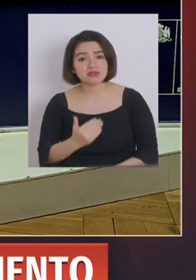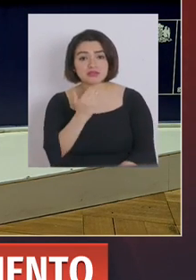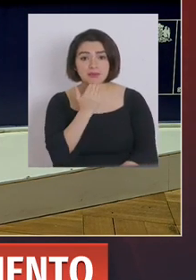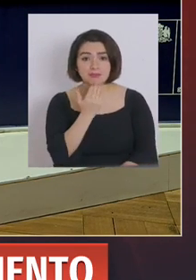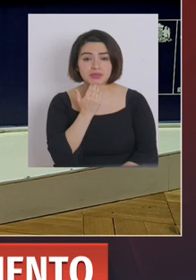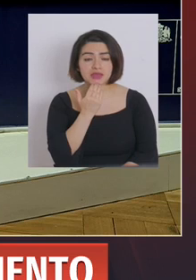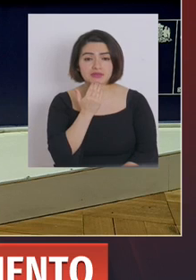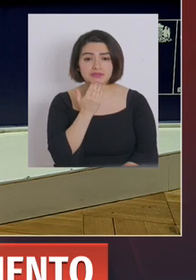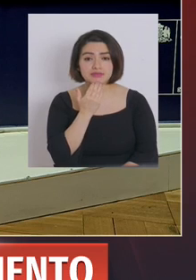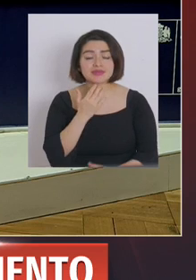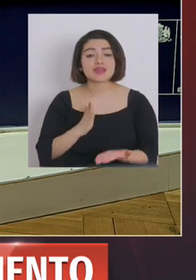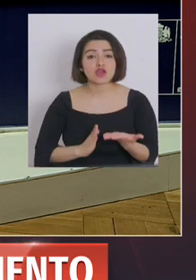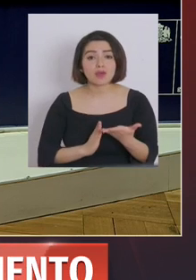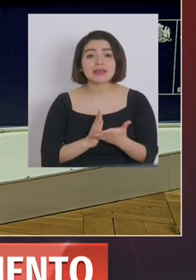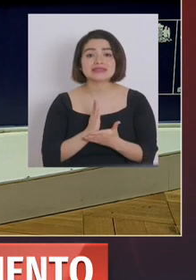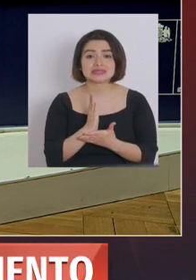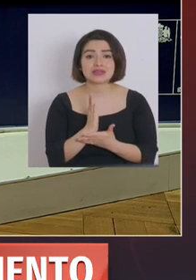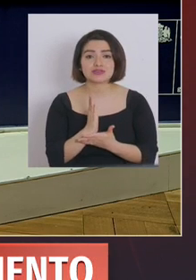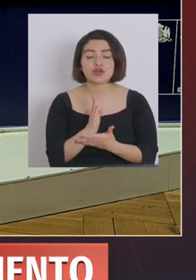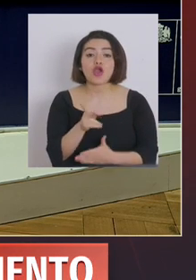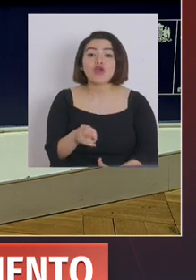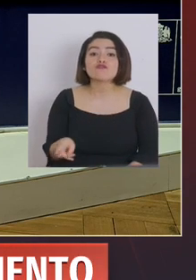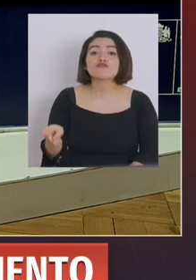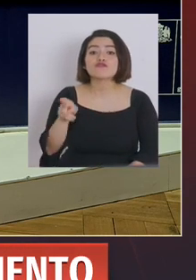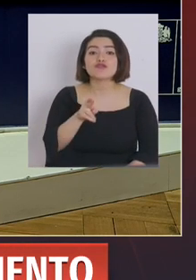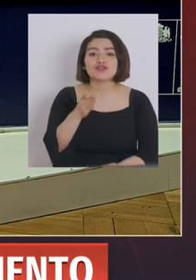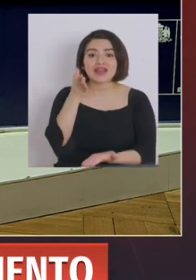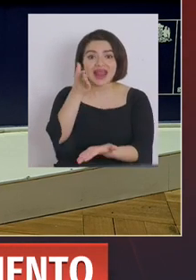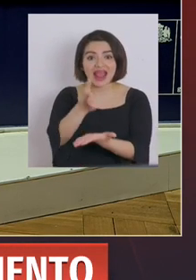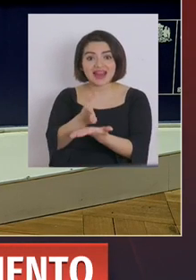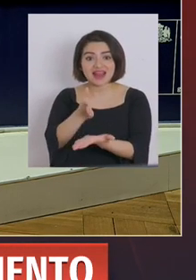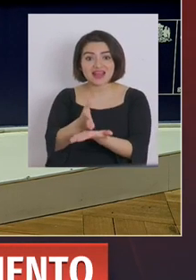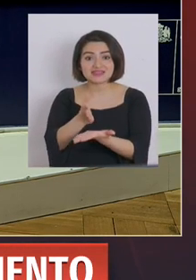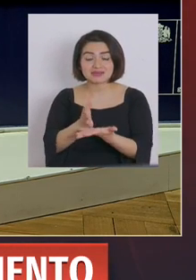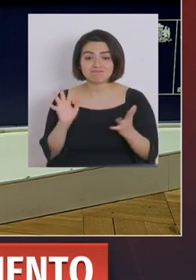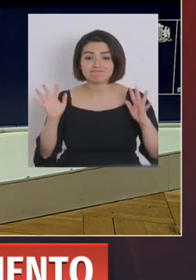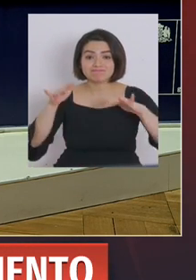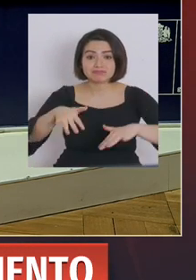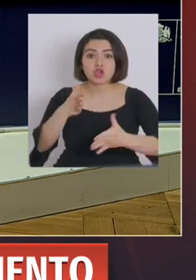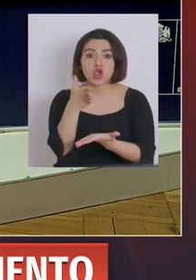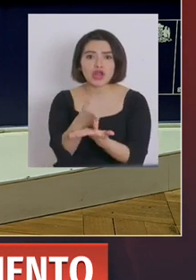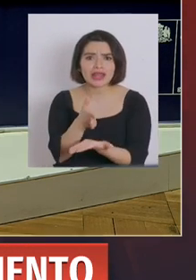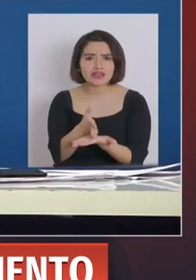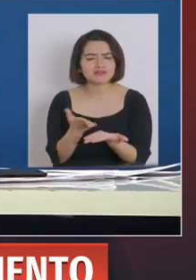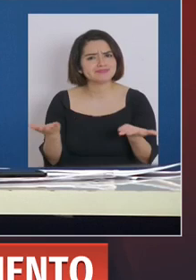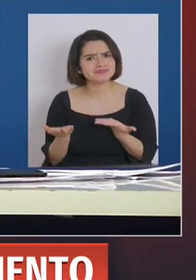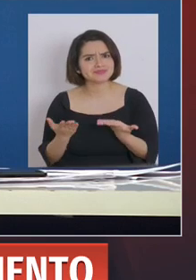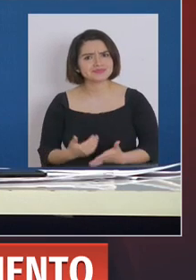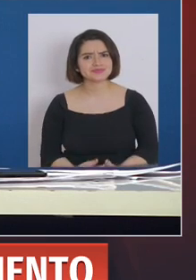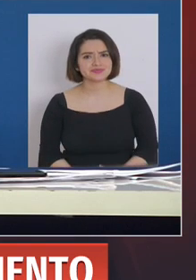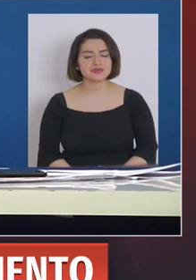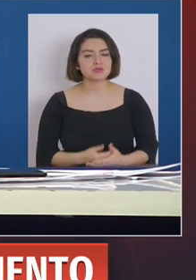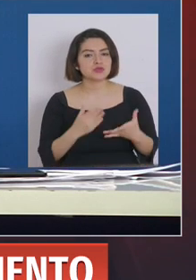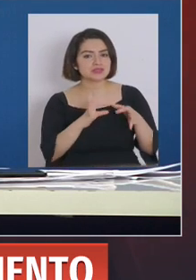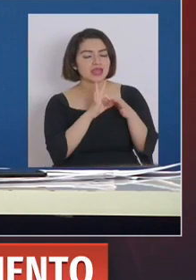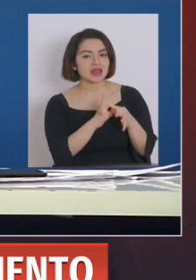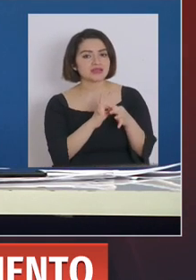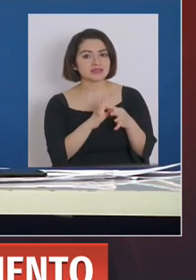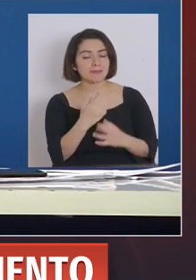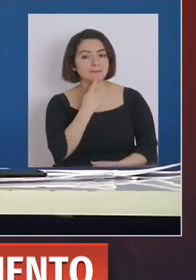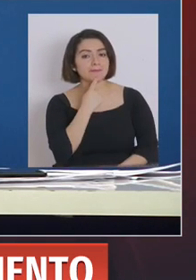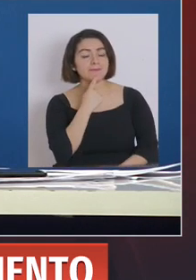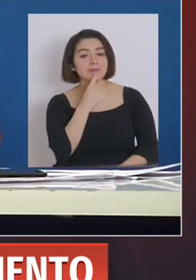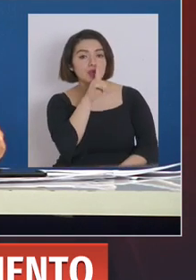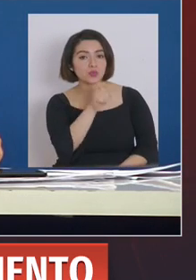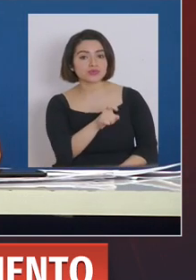por otro lado, se está implementando un retorno presencial a los colegios? Muchas gracias por la pregunta. En primer lugar,